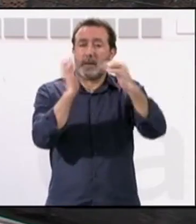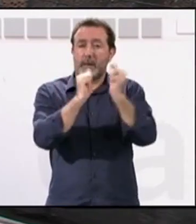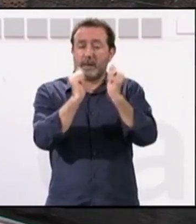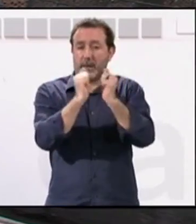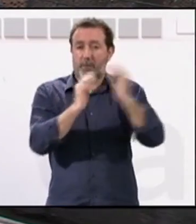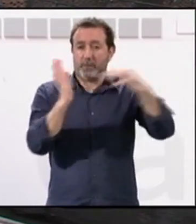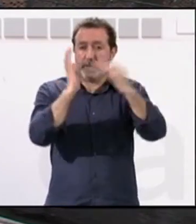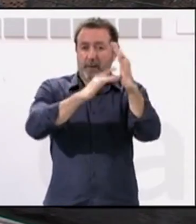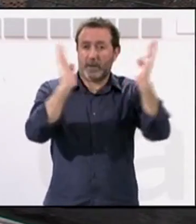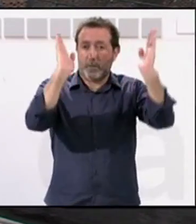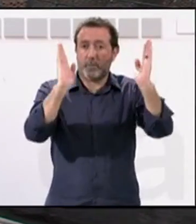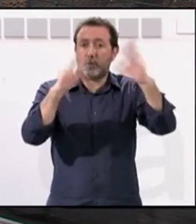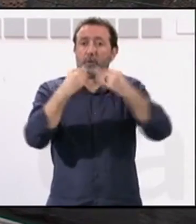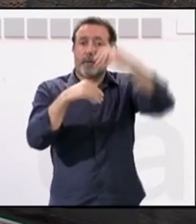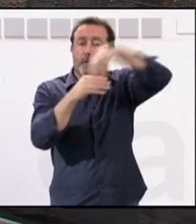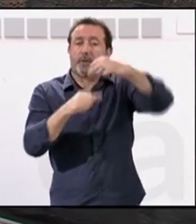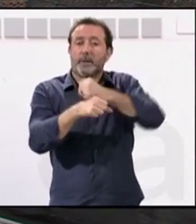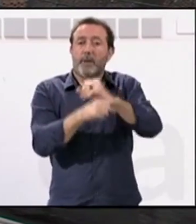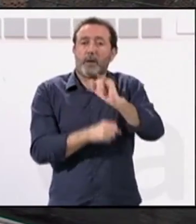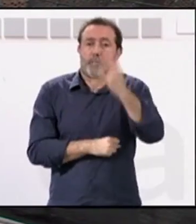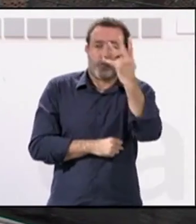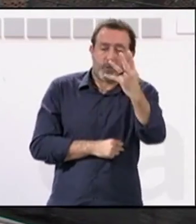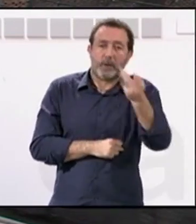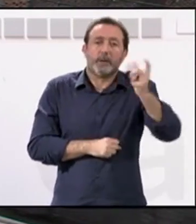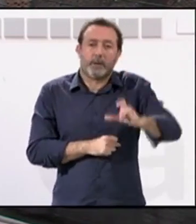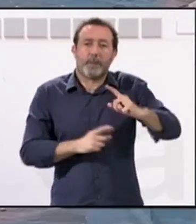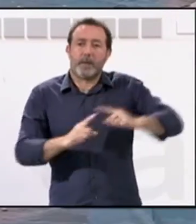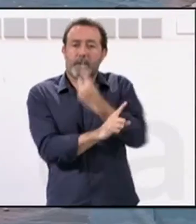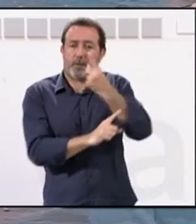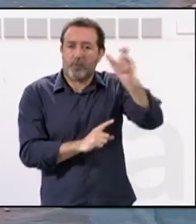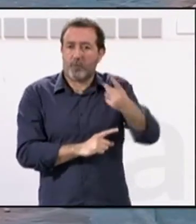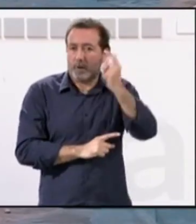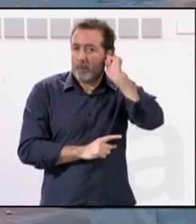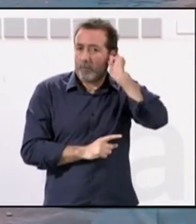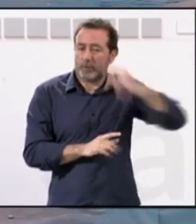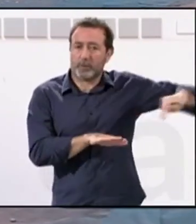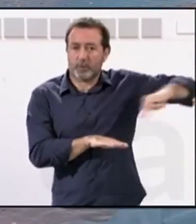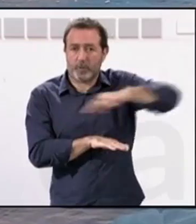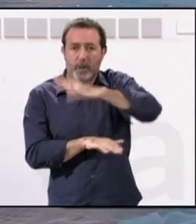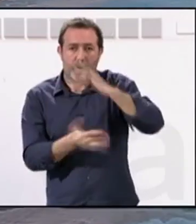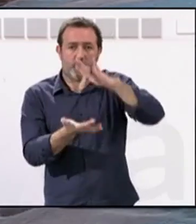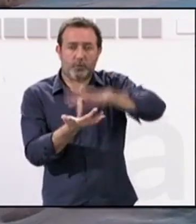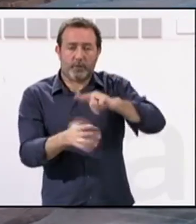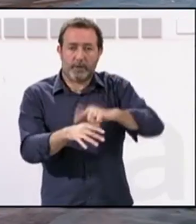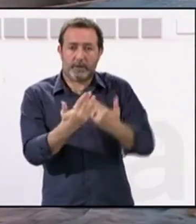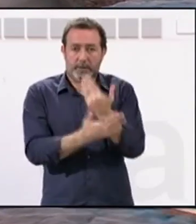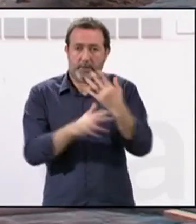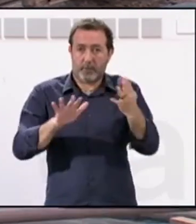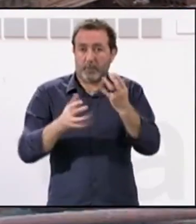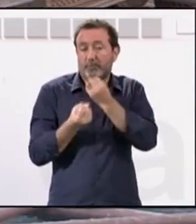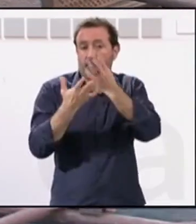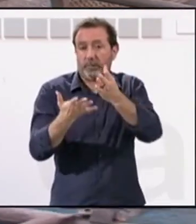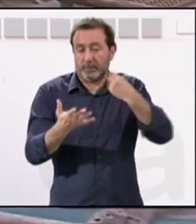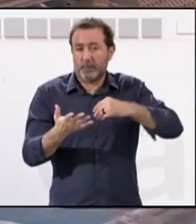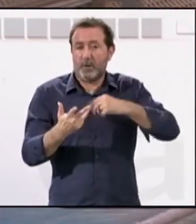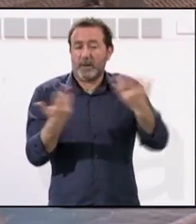Andalucía. Podría también haber resultado herida una mujer que pasaba por el lugar, según ha